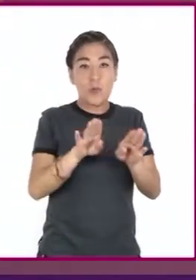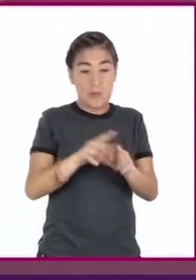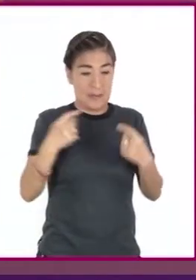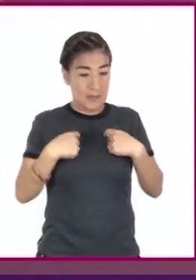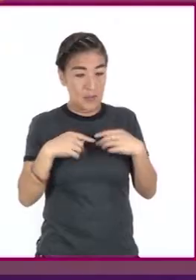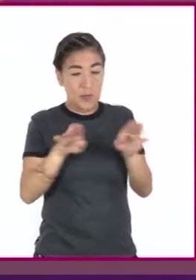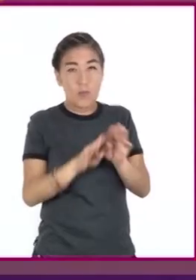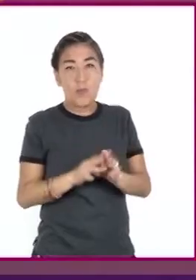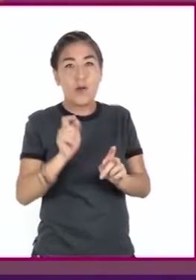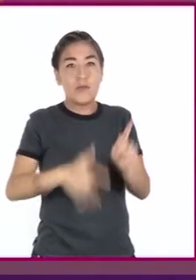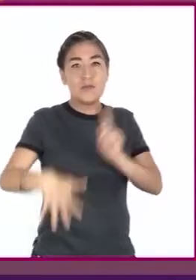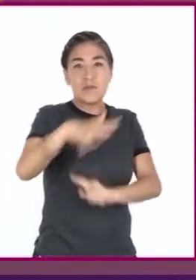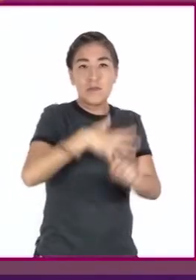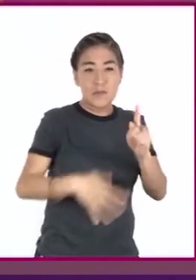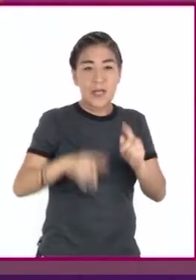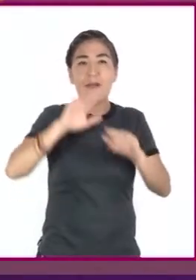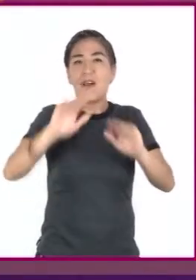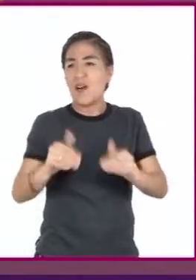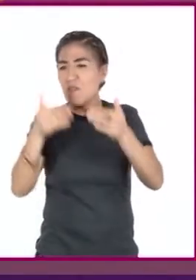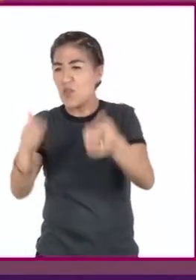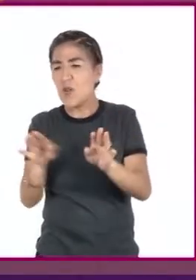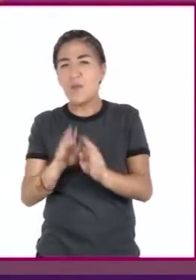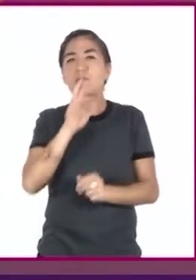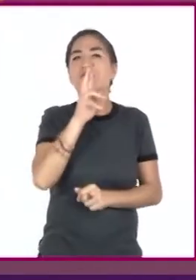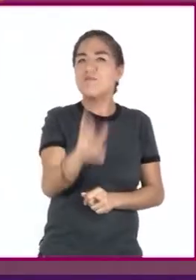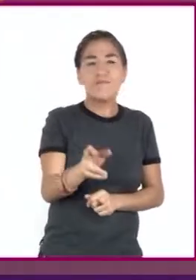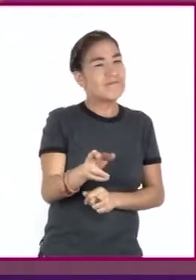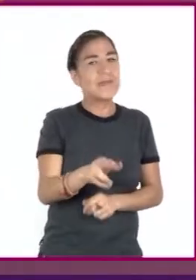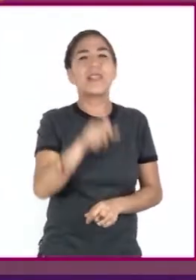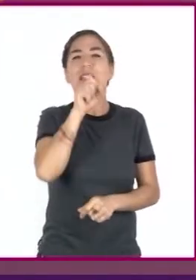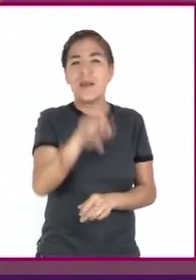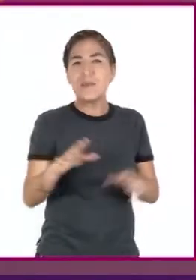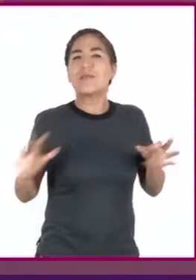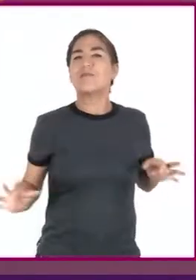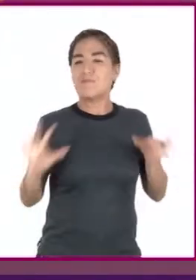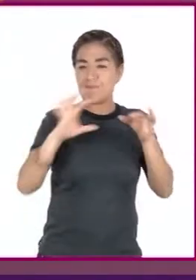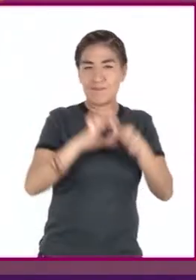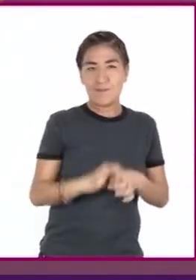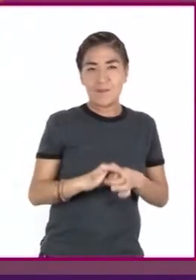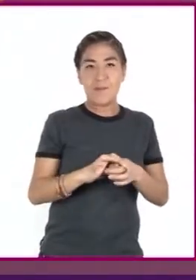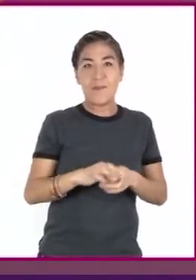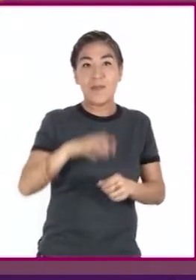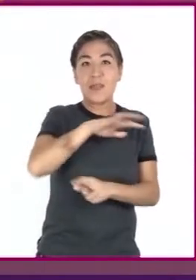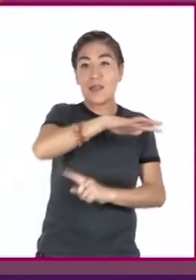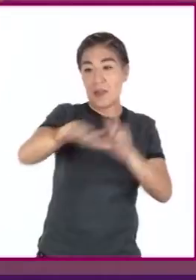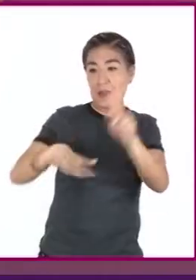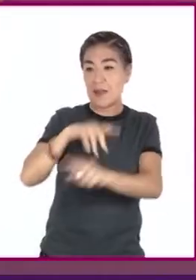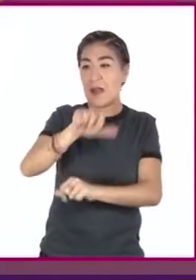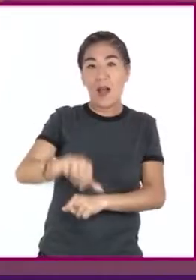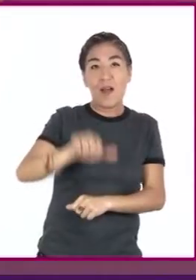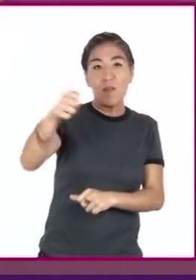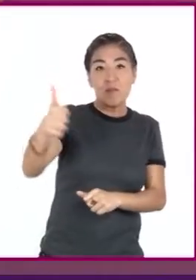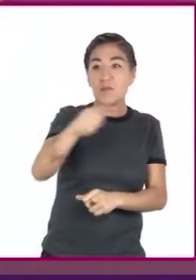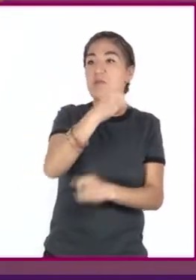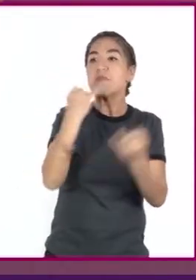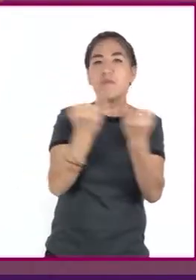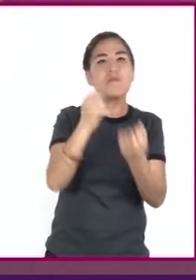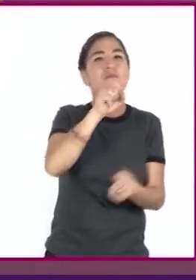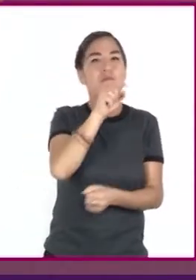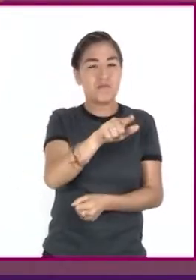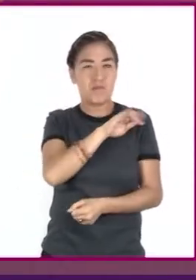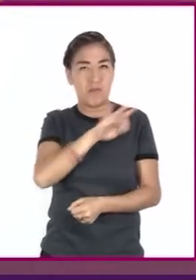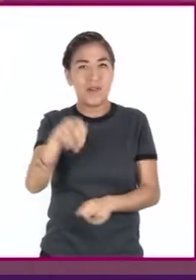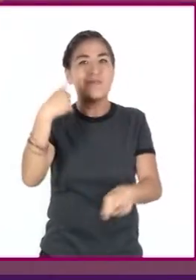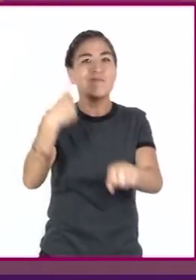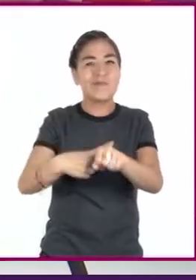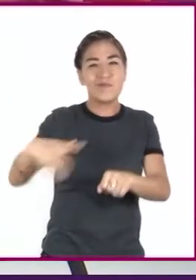ambiente que lo rodea, sino que de hecho forma parte de él. El ambiente también puede enfermarse y es